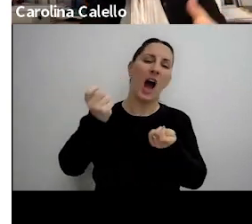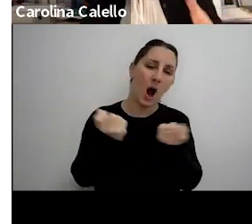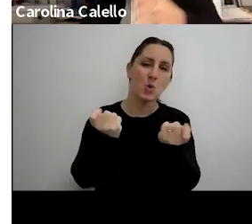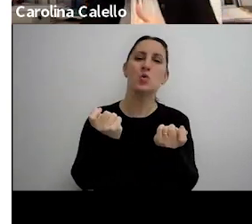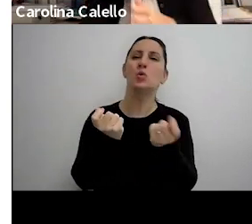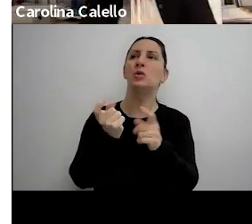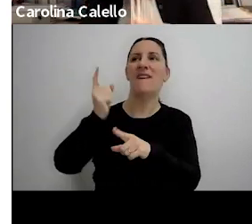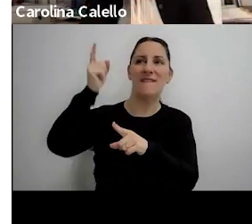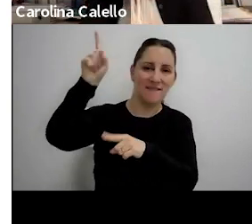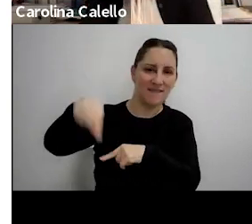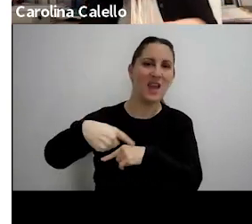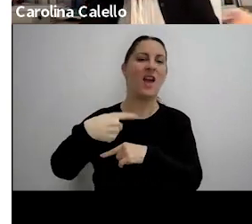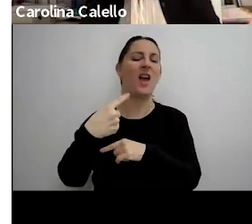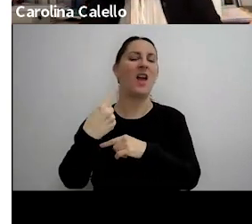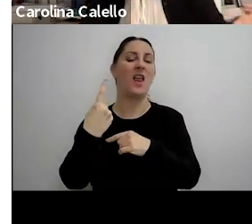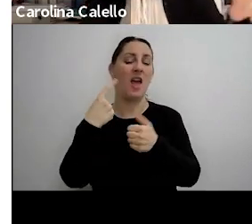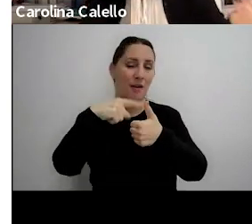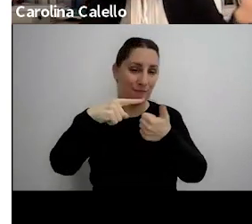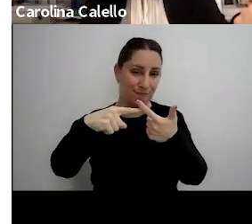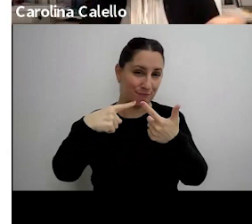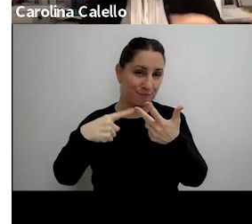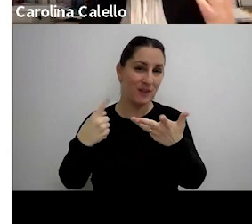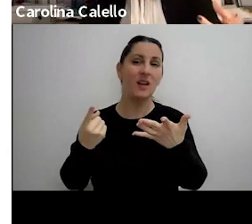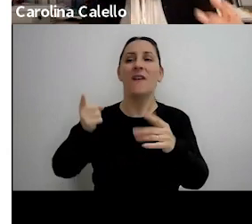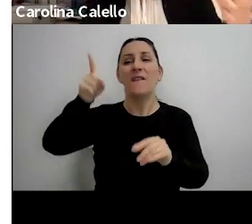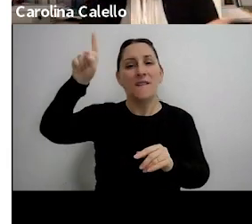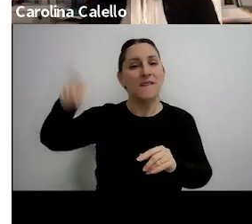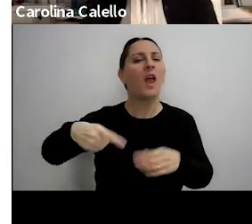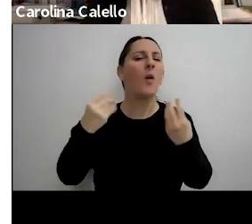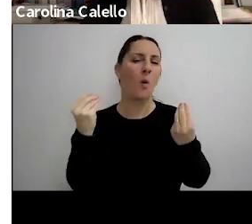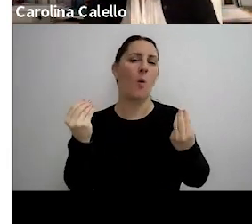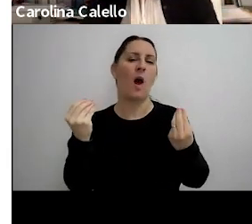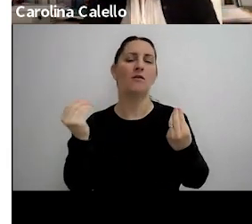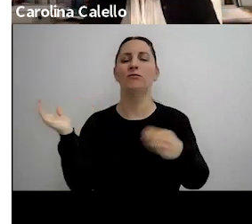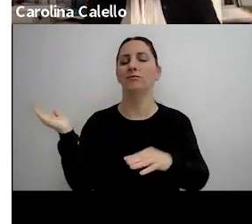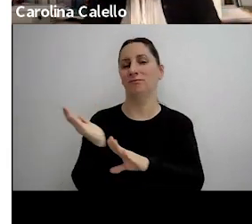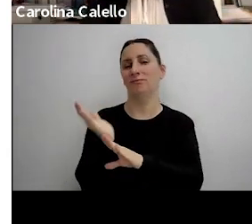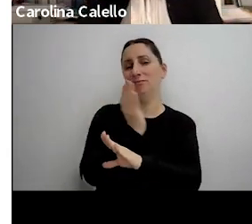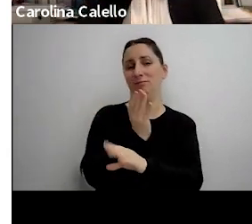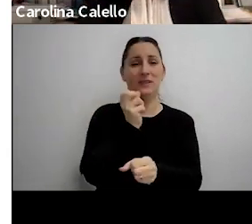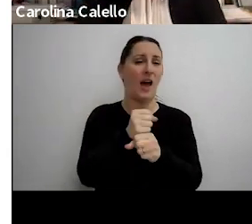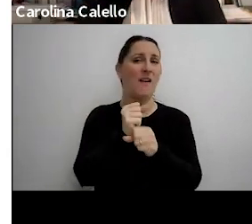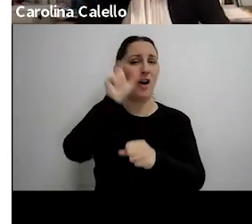independientemente de todo esto que estoy diciendo el origen cuál es toda la tarea del inspector